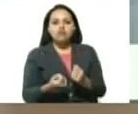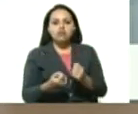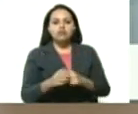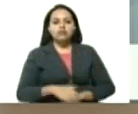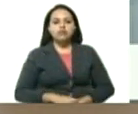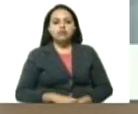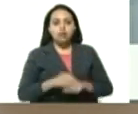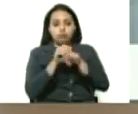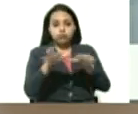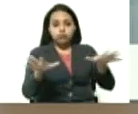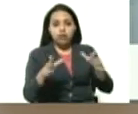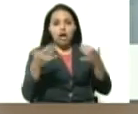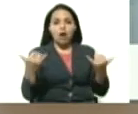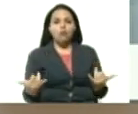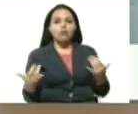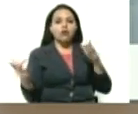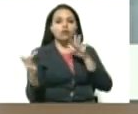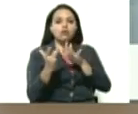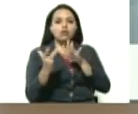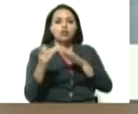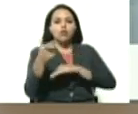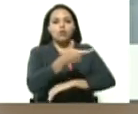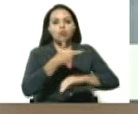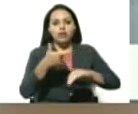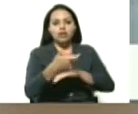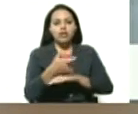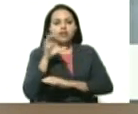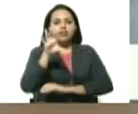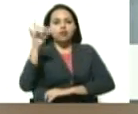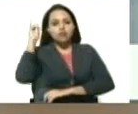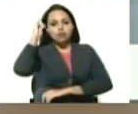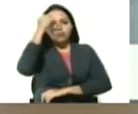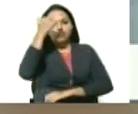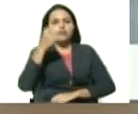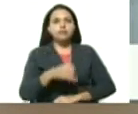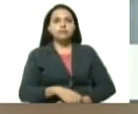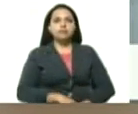pero le voy a dar el pase al gobernador del estado de Yaracuy,